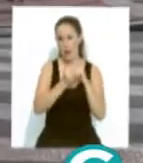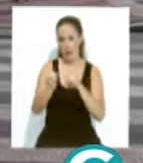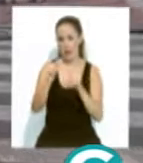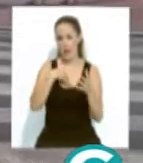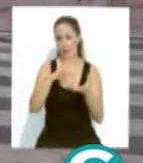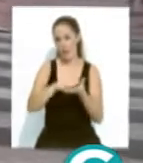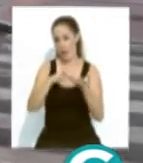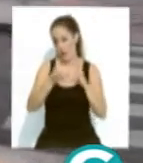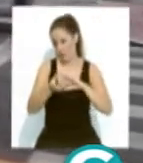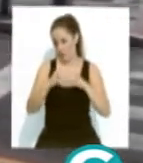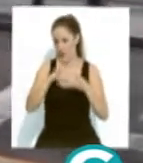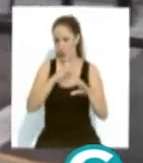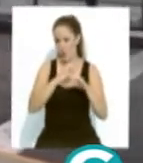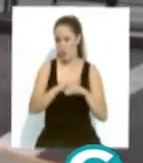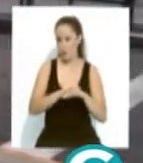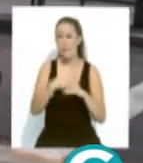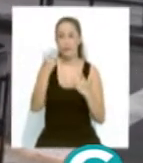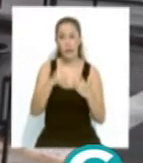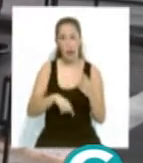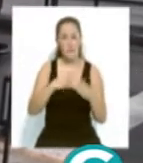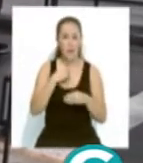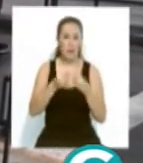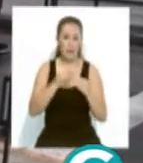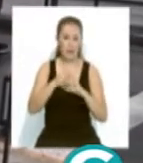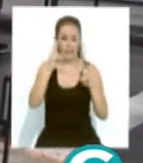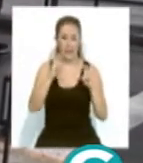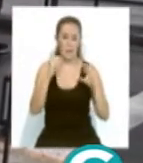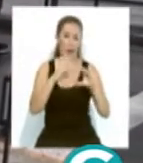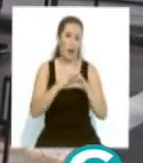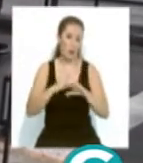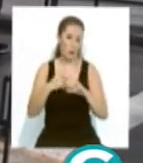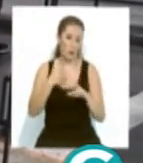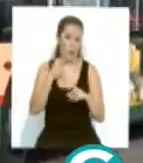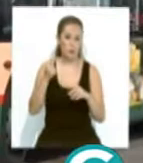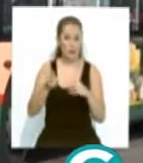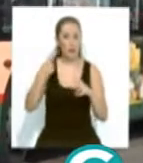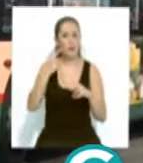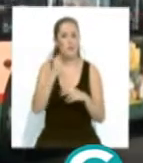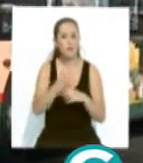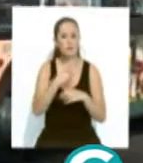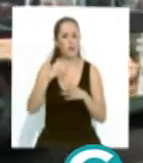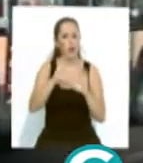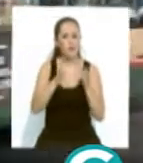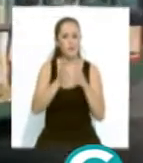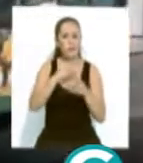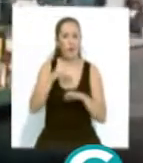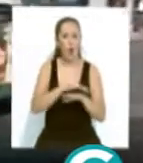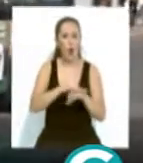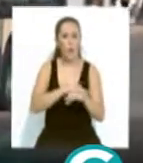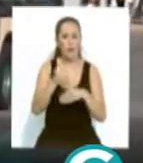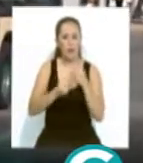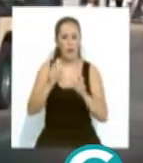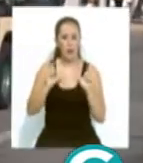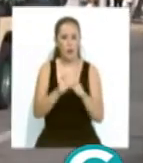Como primer paso en este proceso de cambio de concepto de transporte público, la portavoz socialista insta al equipo de gobierno a convocar